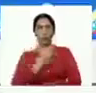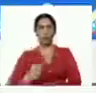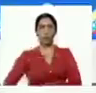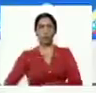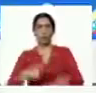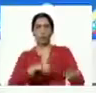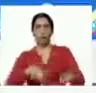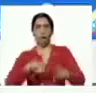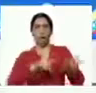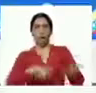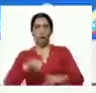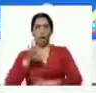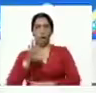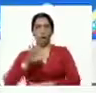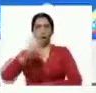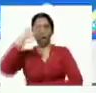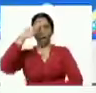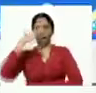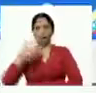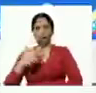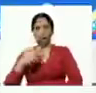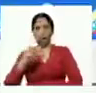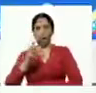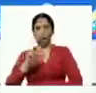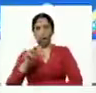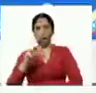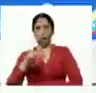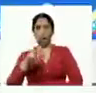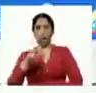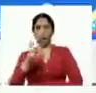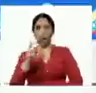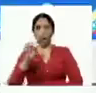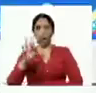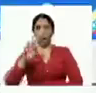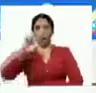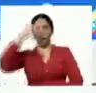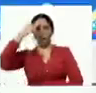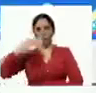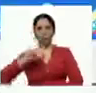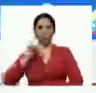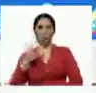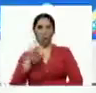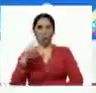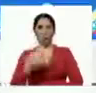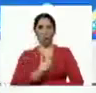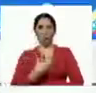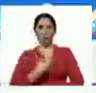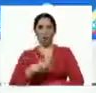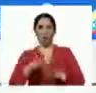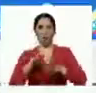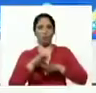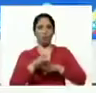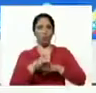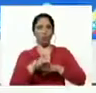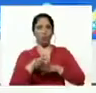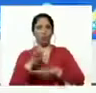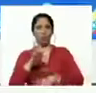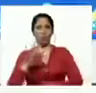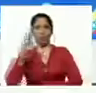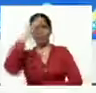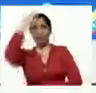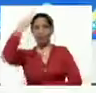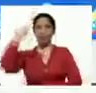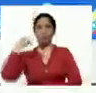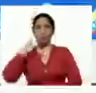el general de división Winder Urdoneta comandante del Guarico con el alcalde del municipio Francisco de Miranda